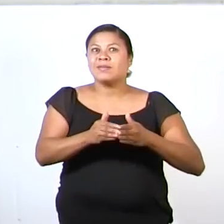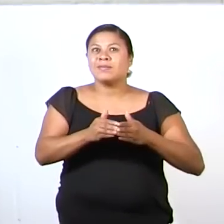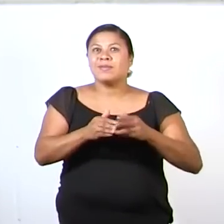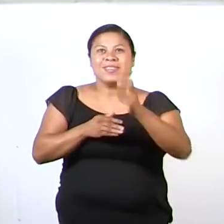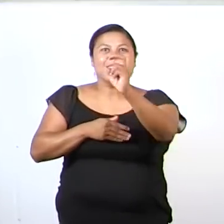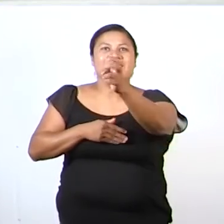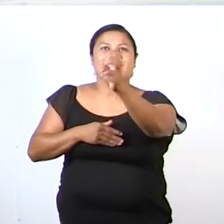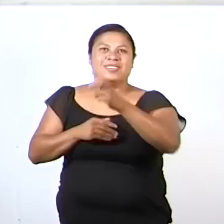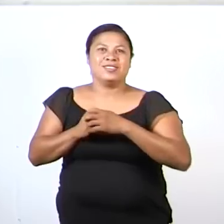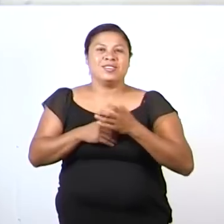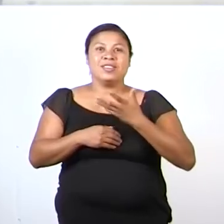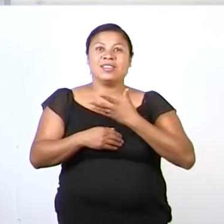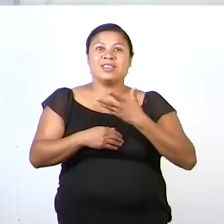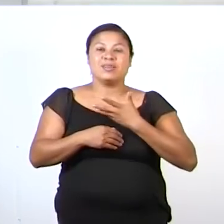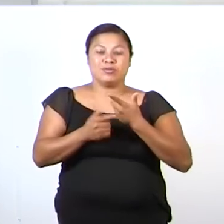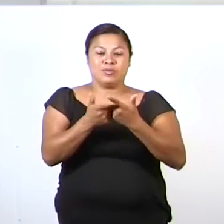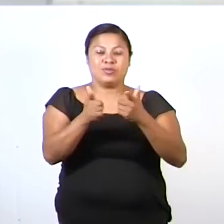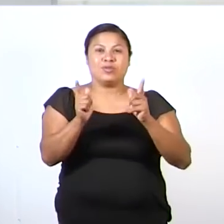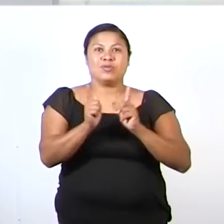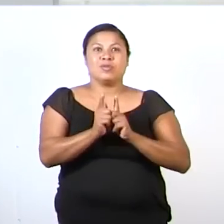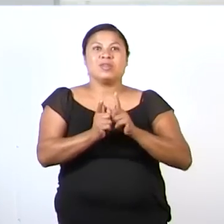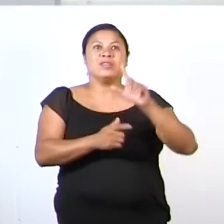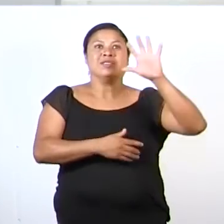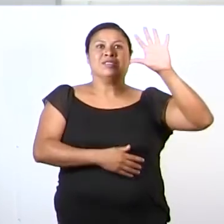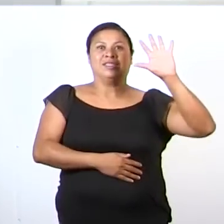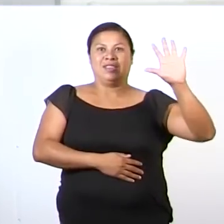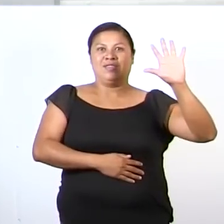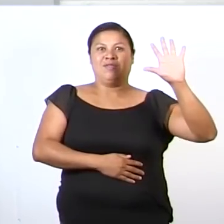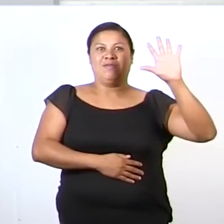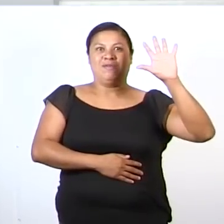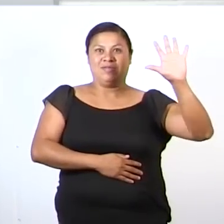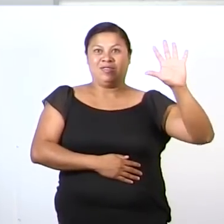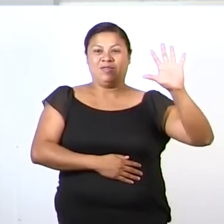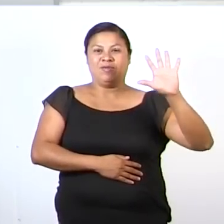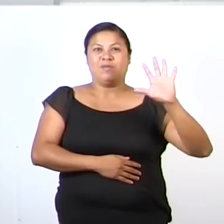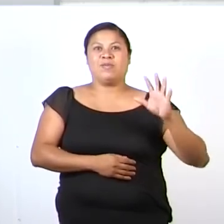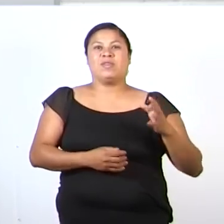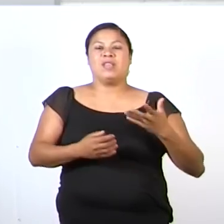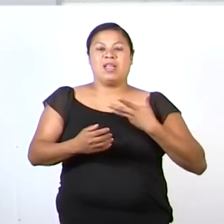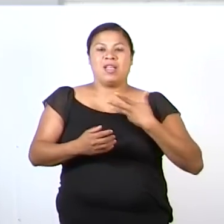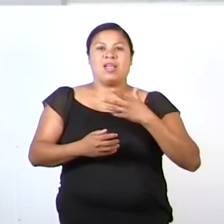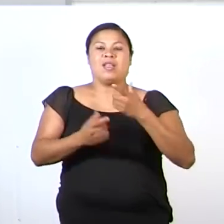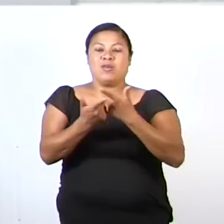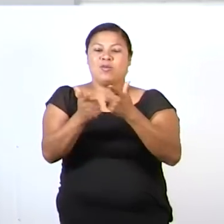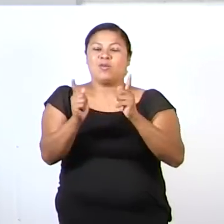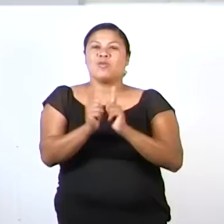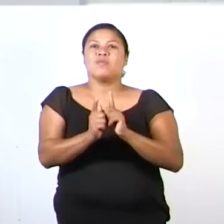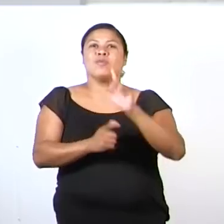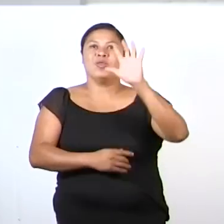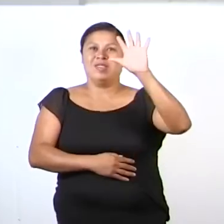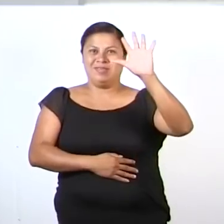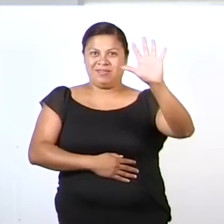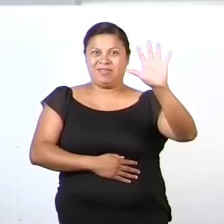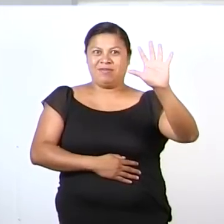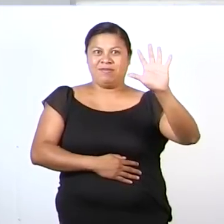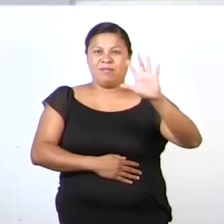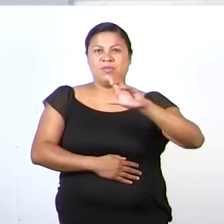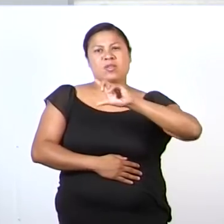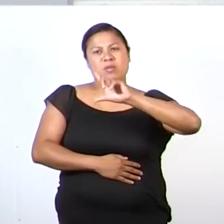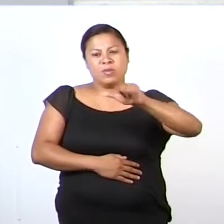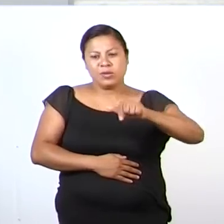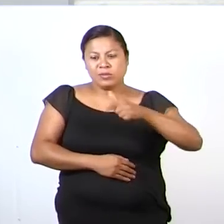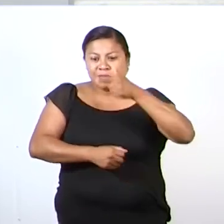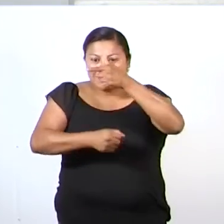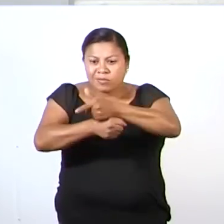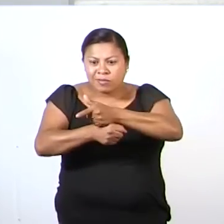Exacto. Tenemos un grupo de cinco que forman una colección. Descubrieron el